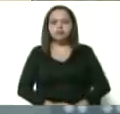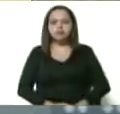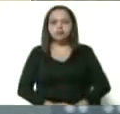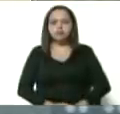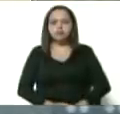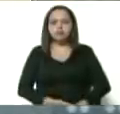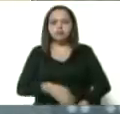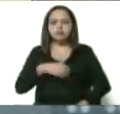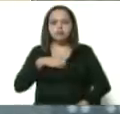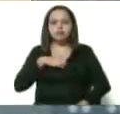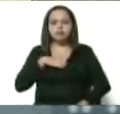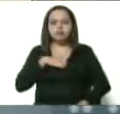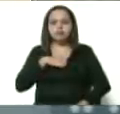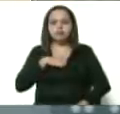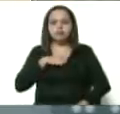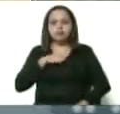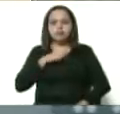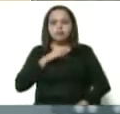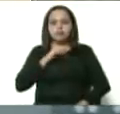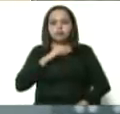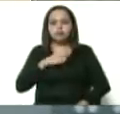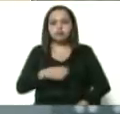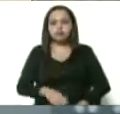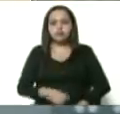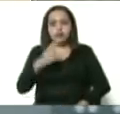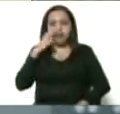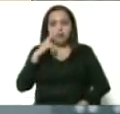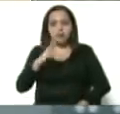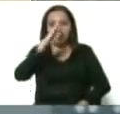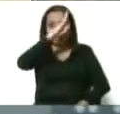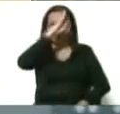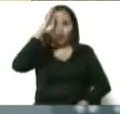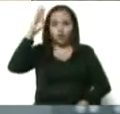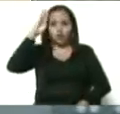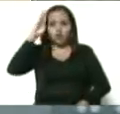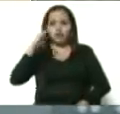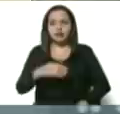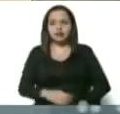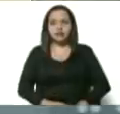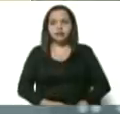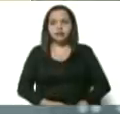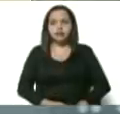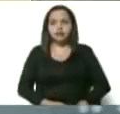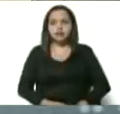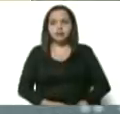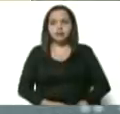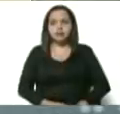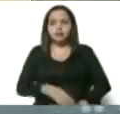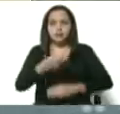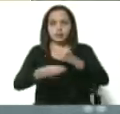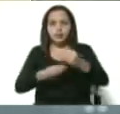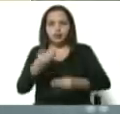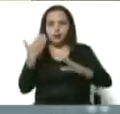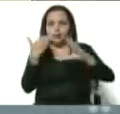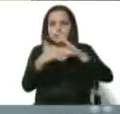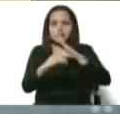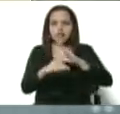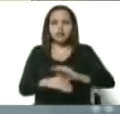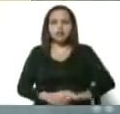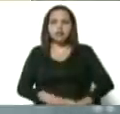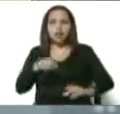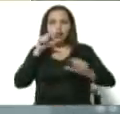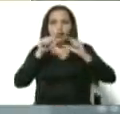Vi que el compañero Diosdado Cabello acaba de sacar un mensaje en su cuenta